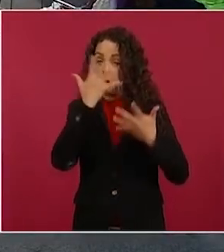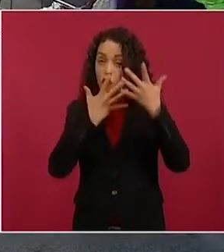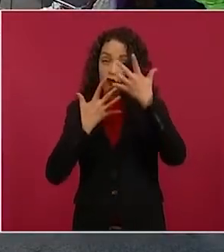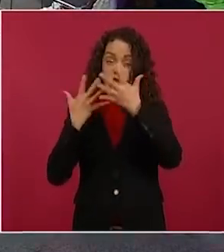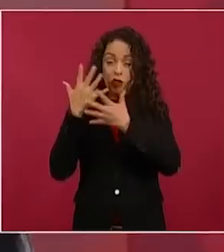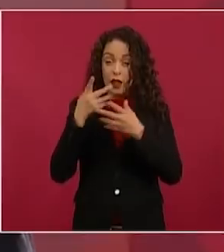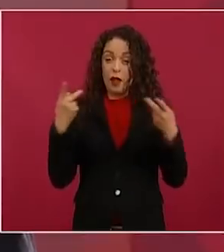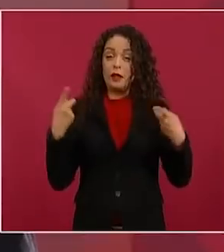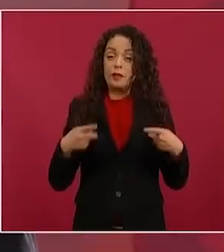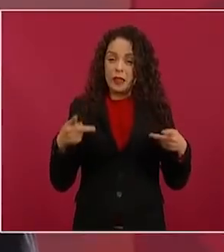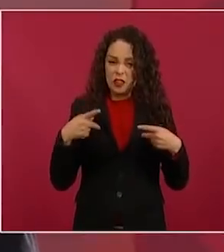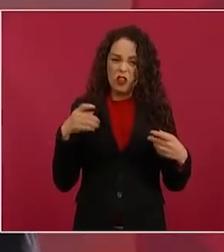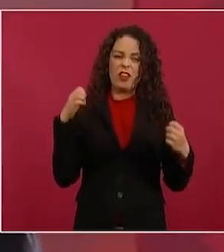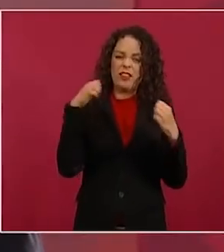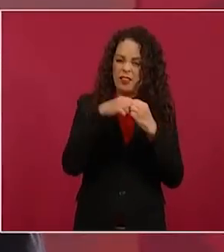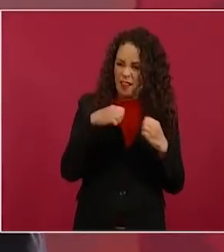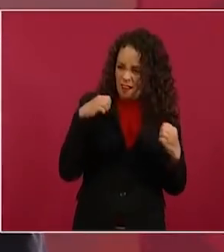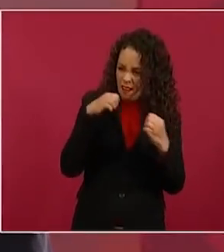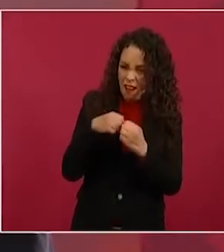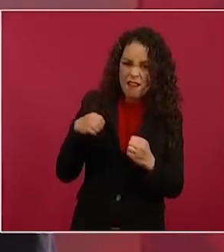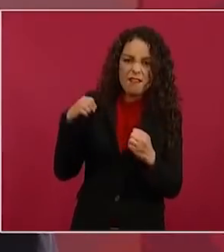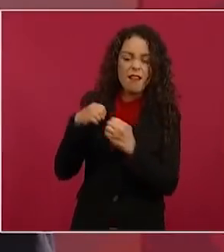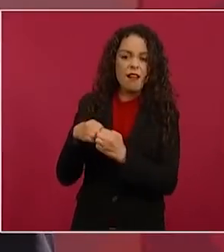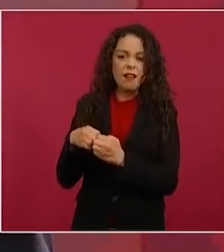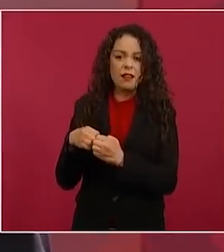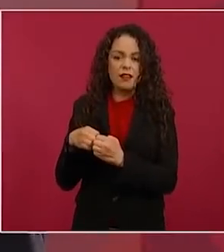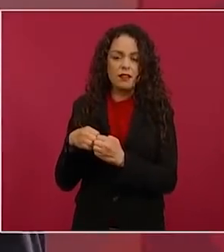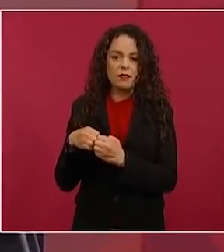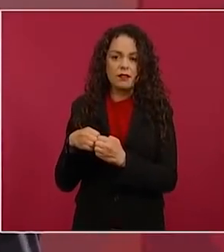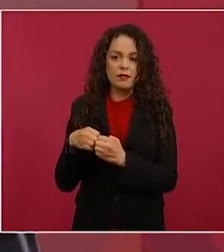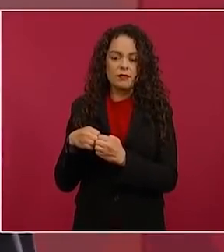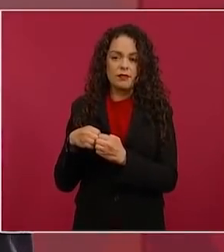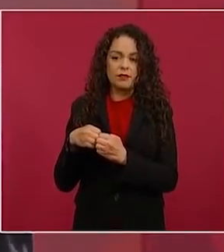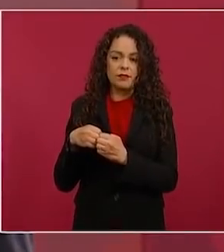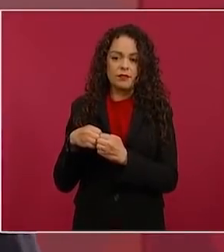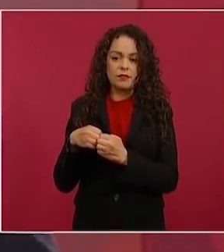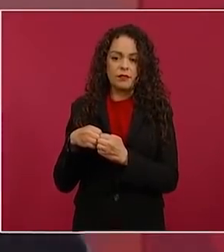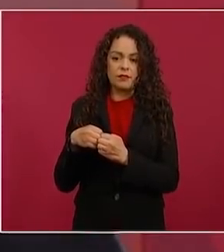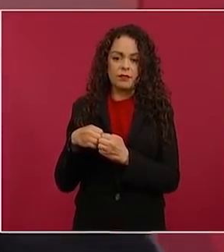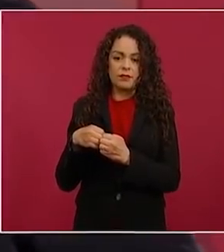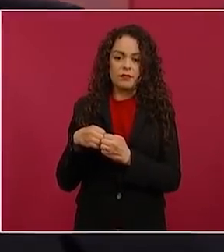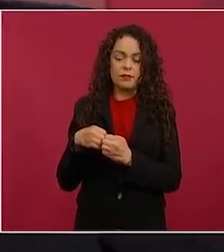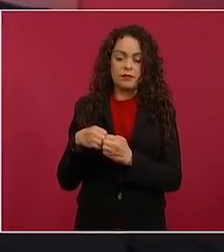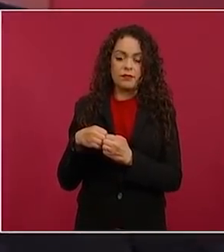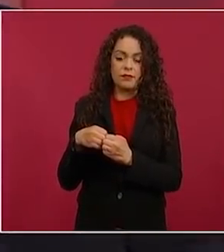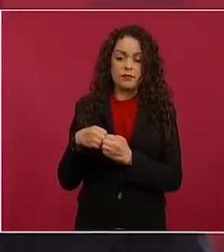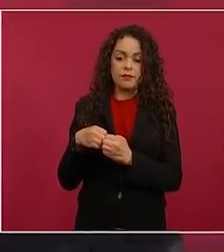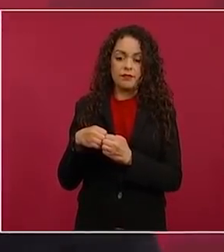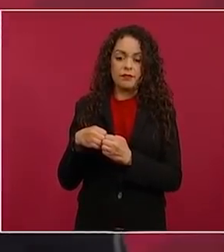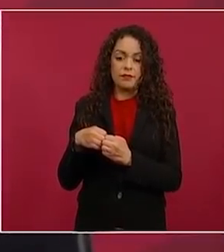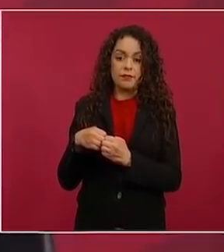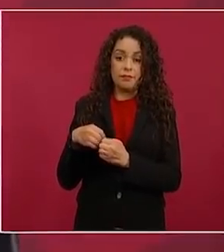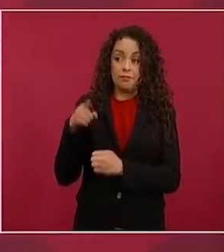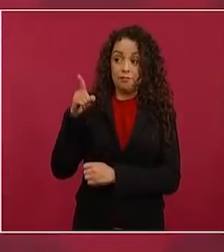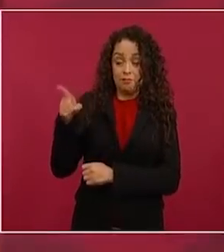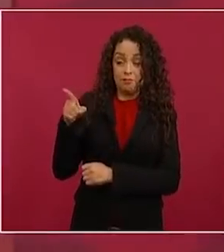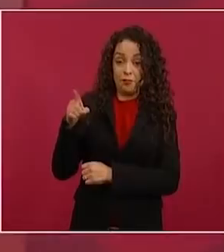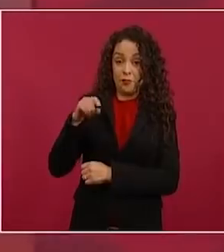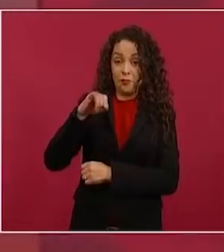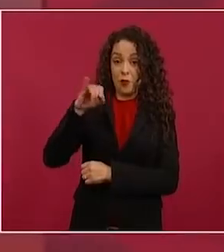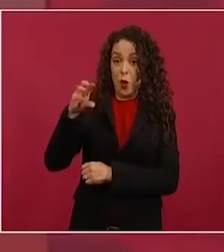porque José Ramón, que tiene 40 años,